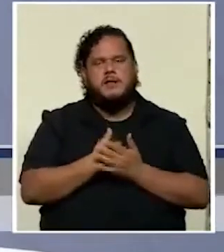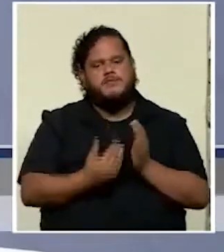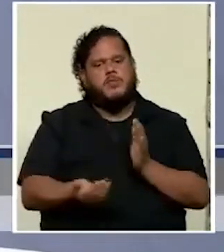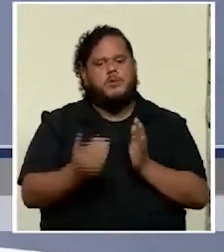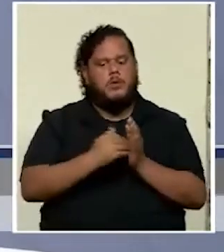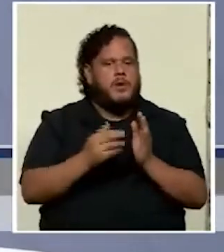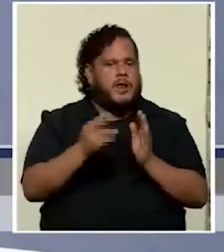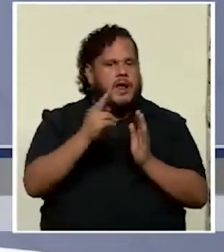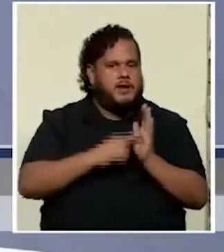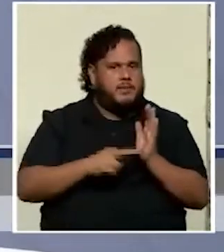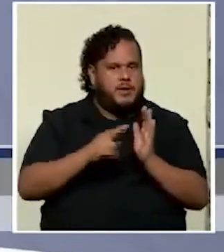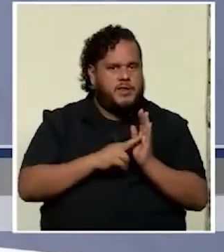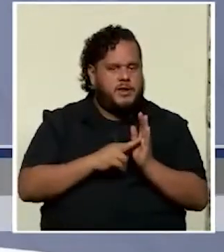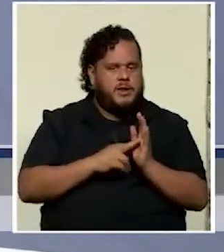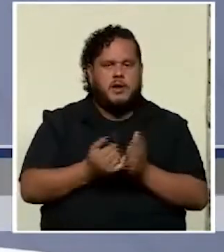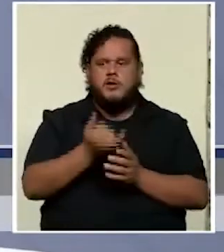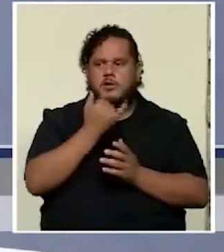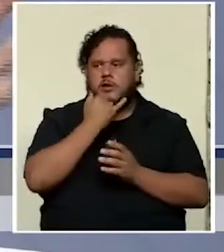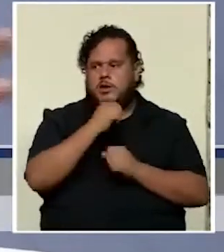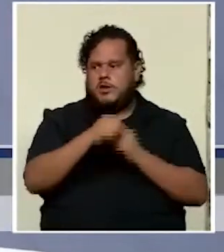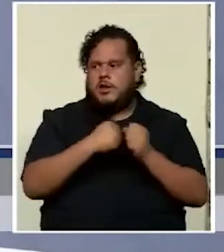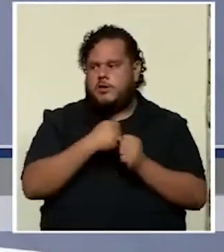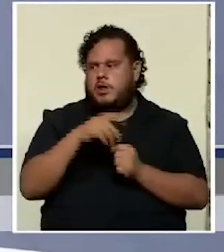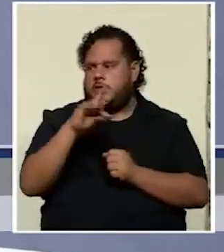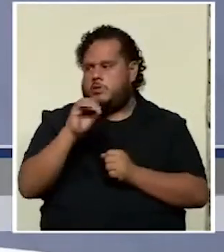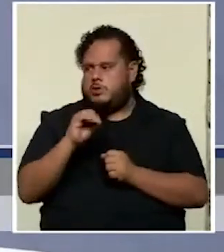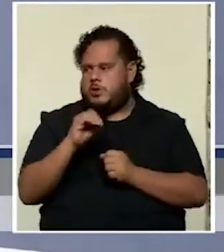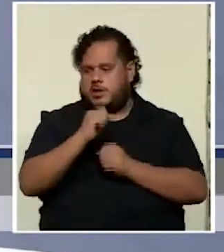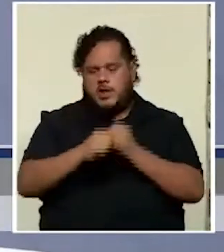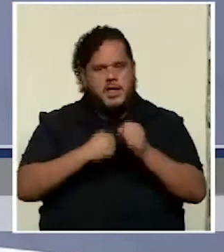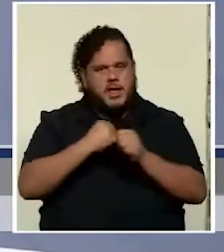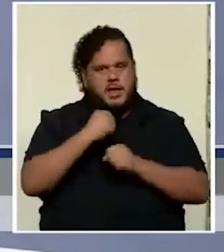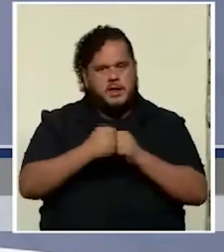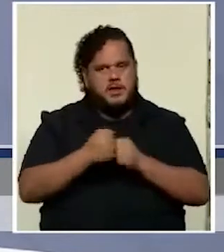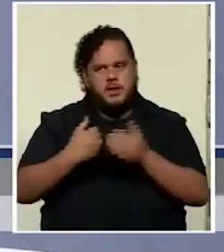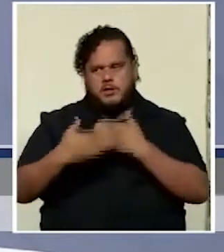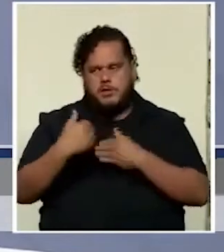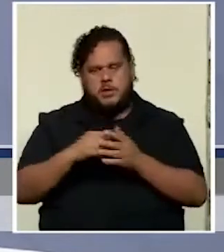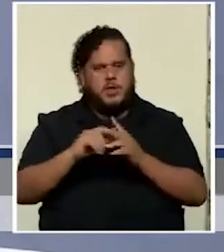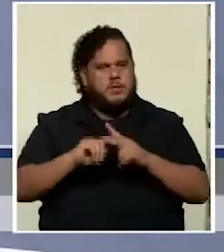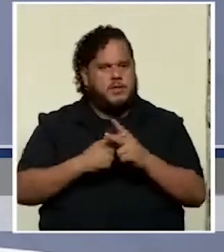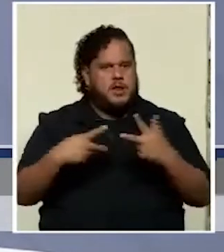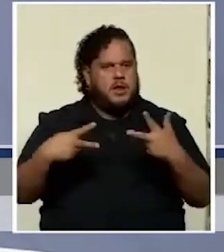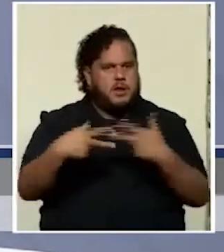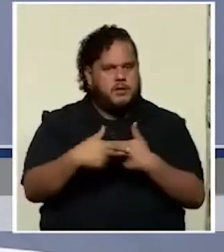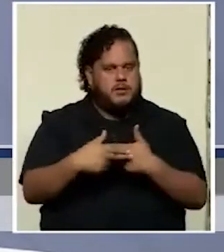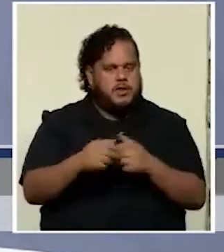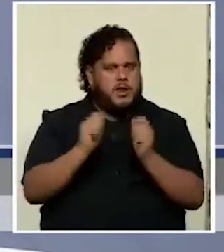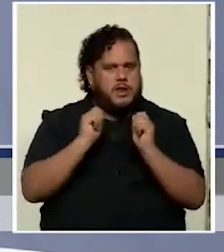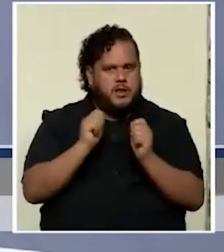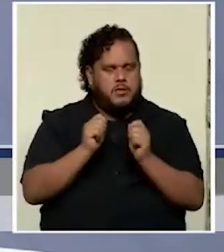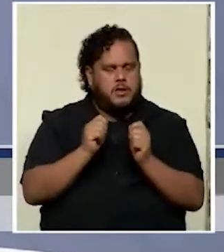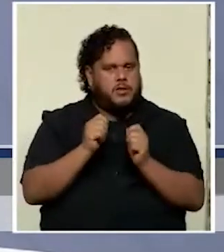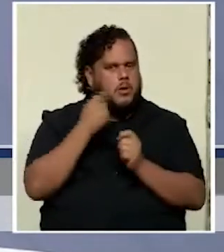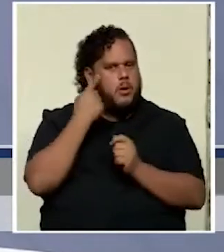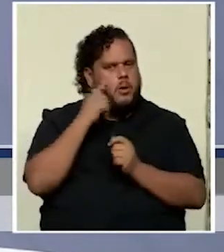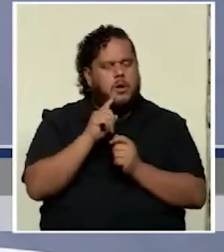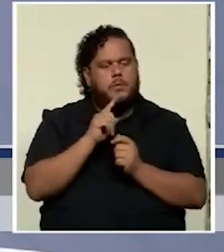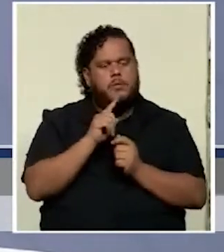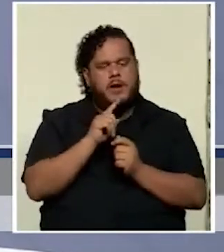a repetir los errores de los años 80 en el siglo pasado de empezar a recortar en educación para